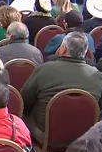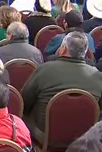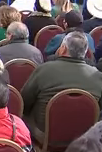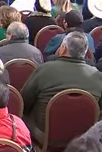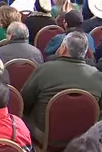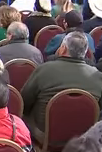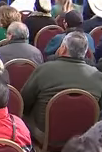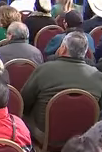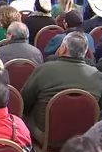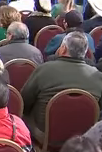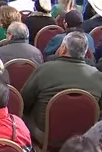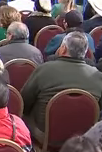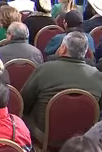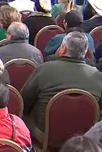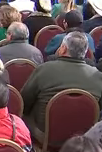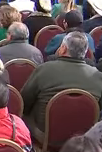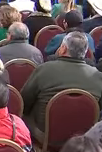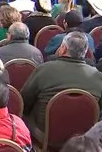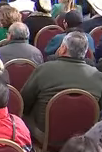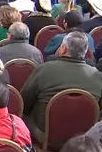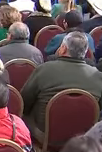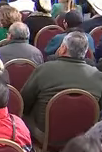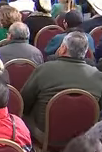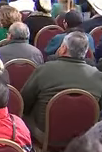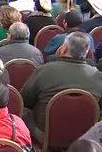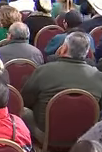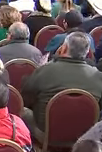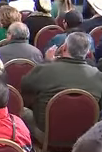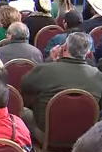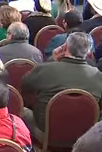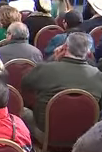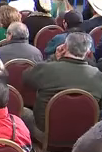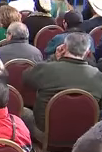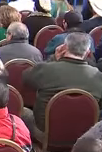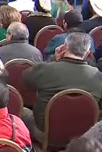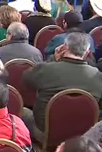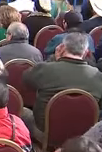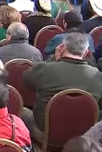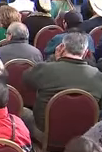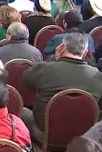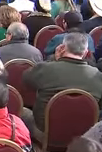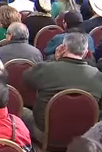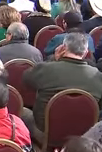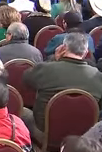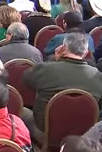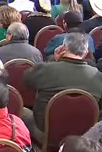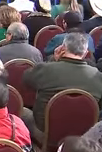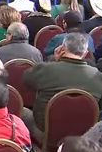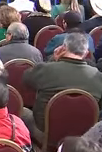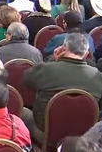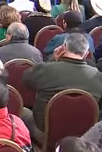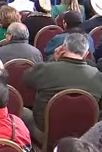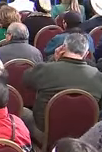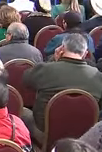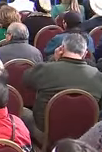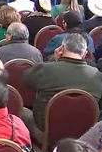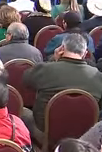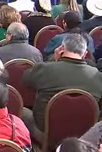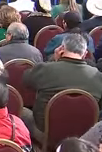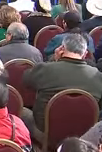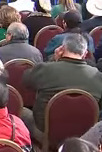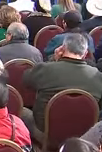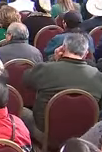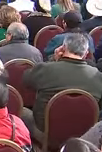saludo con afecto al gobernador de san luis potosí ricardo gallardo a la secretaria de educación pública leticia